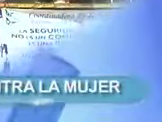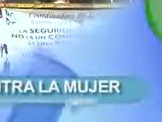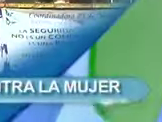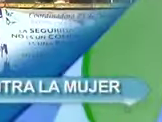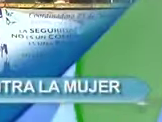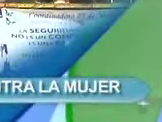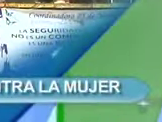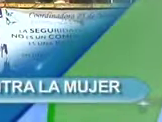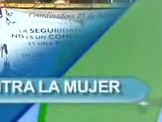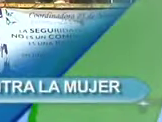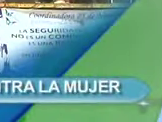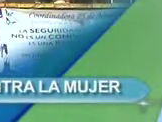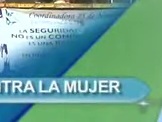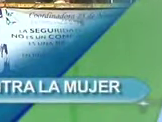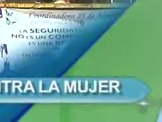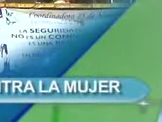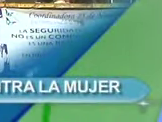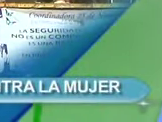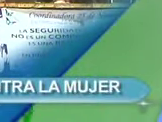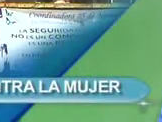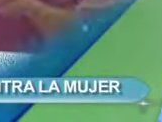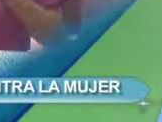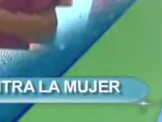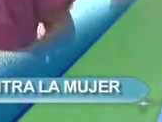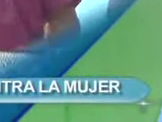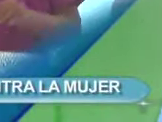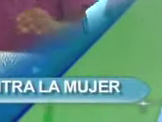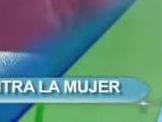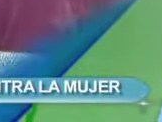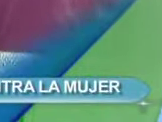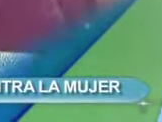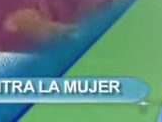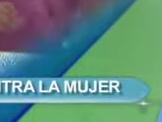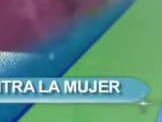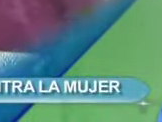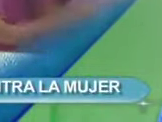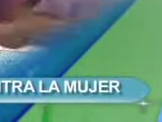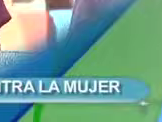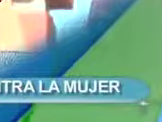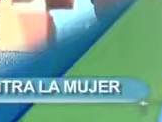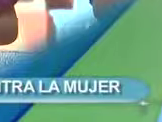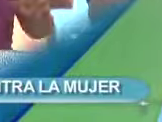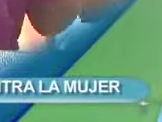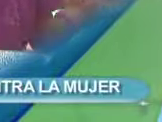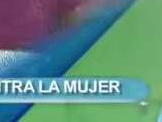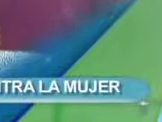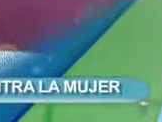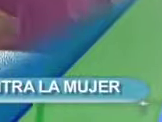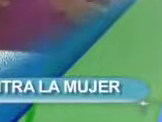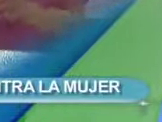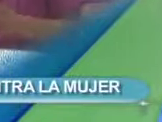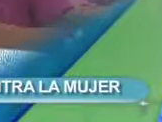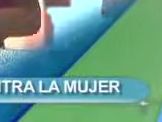El Festival por la Vida de las Mujeres clama por el urgente cese de la violencia contra las féminas en Guatemala.